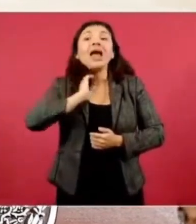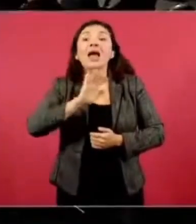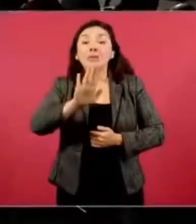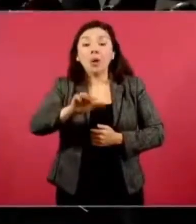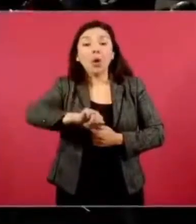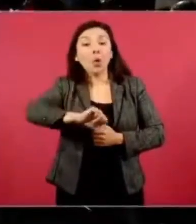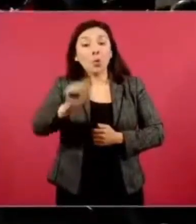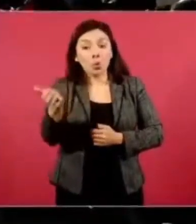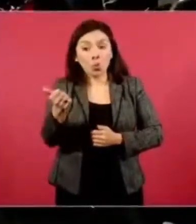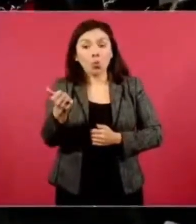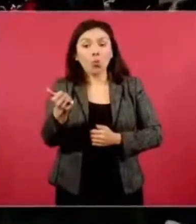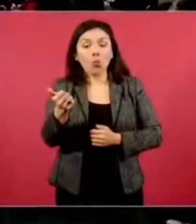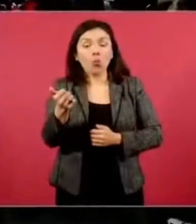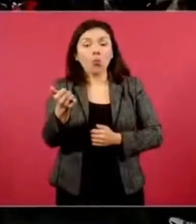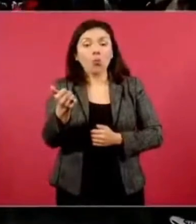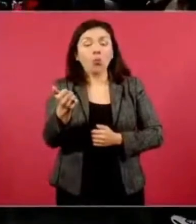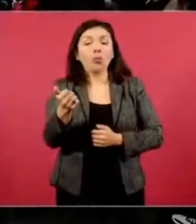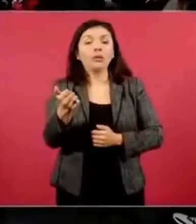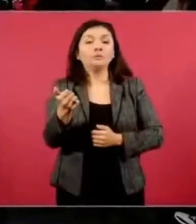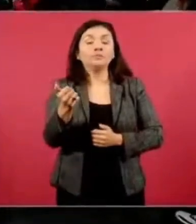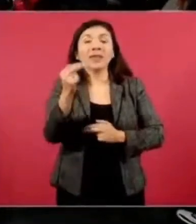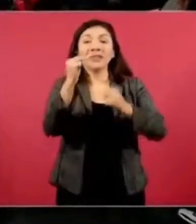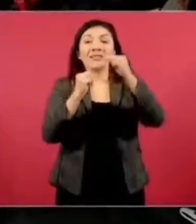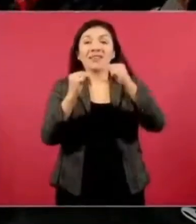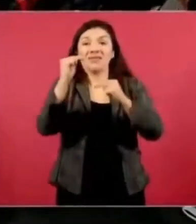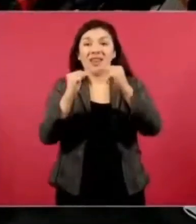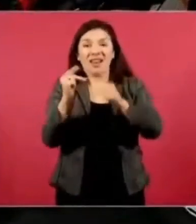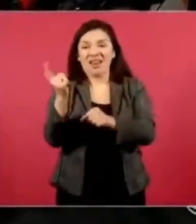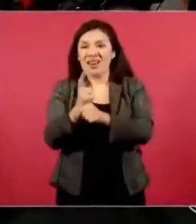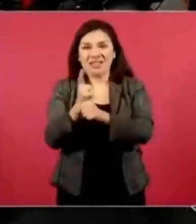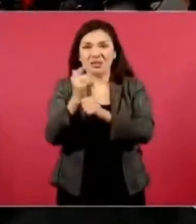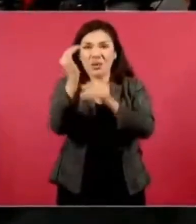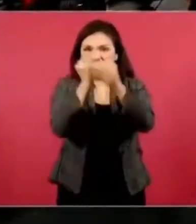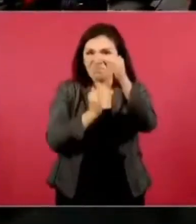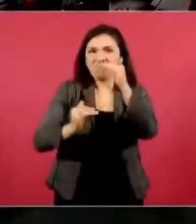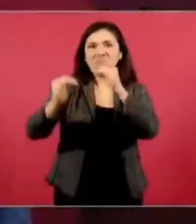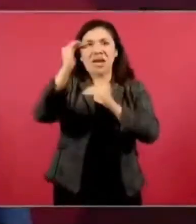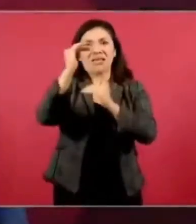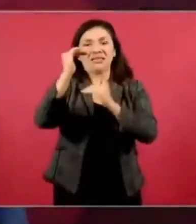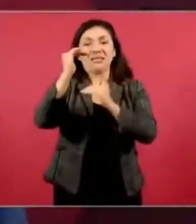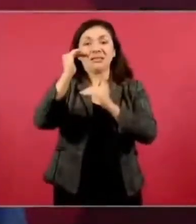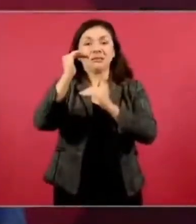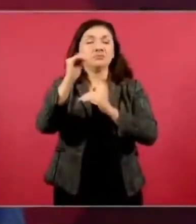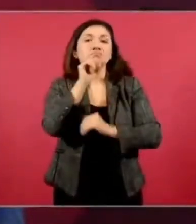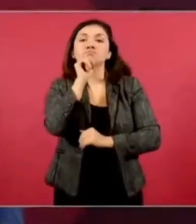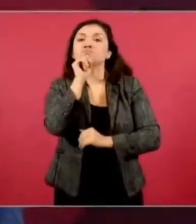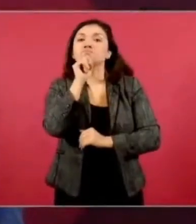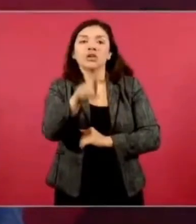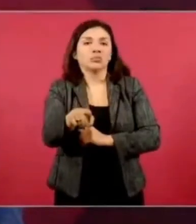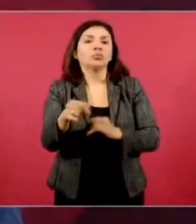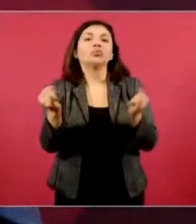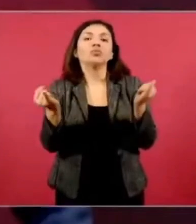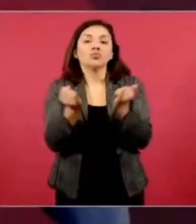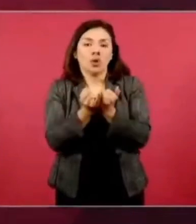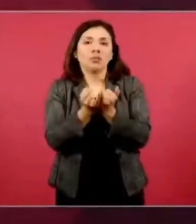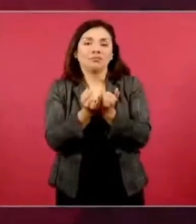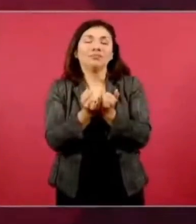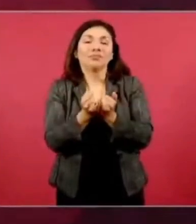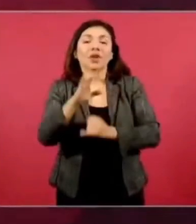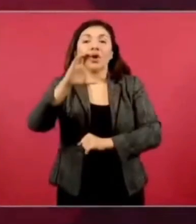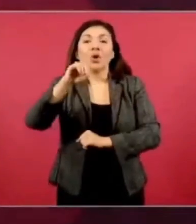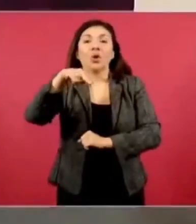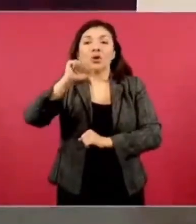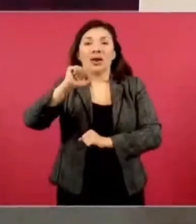de posgrado, lo mismo. El CONACYT